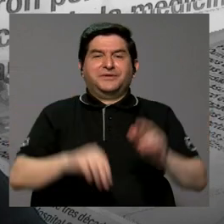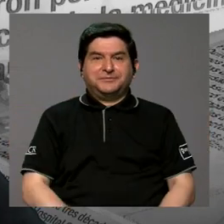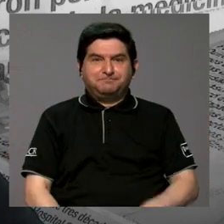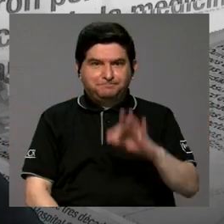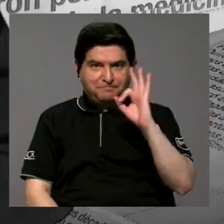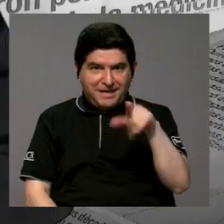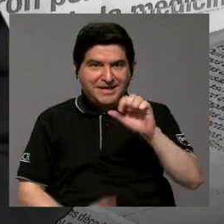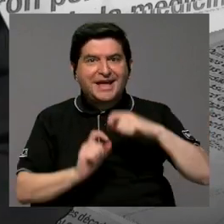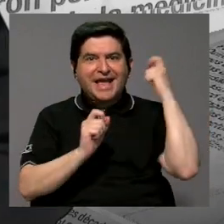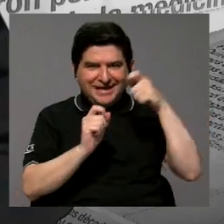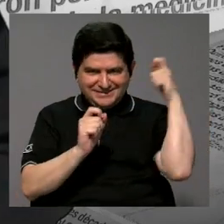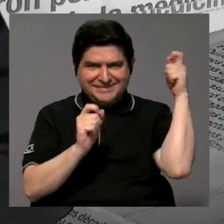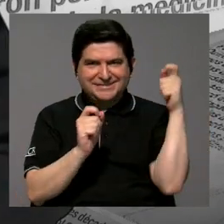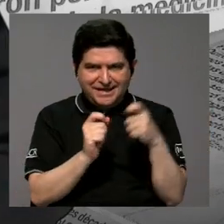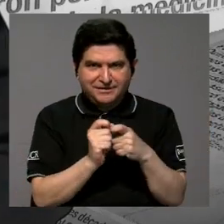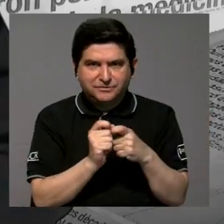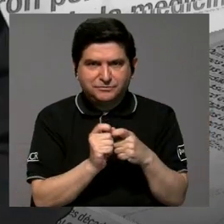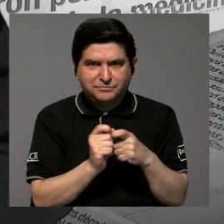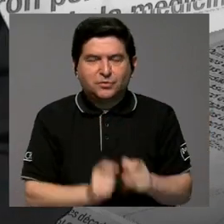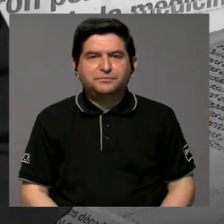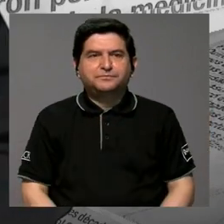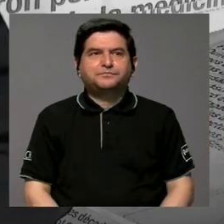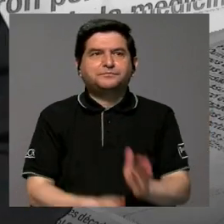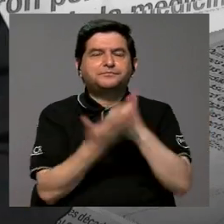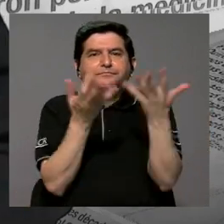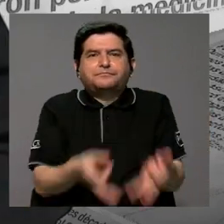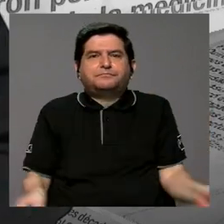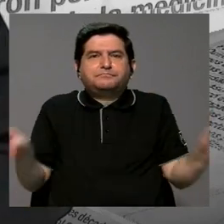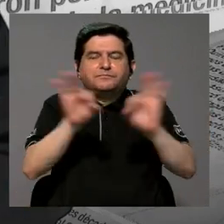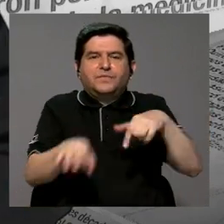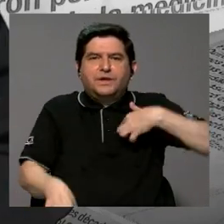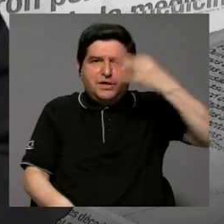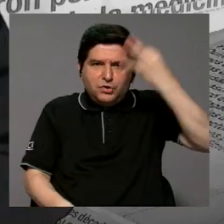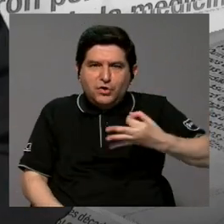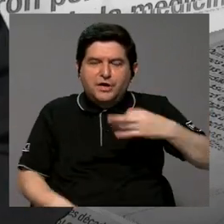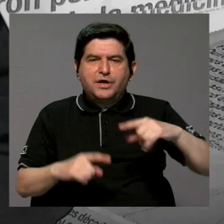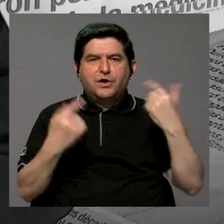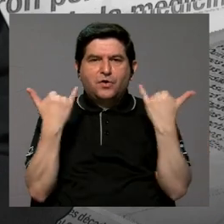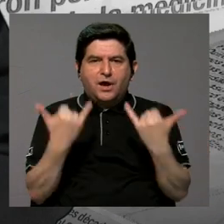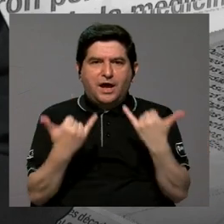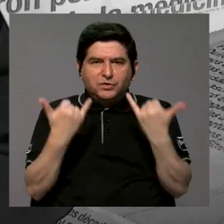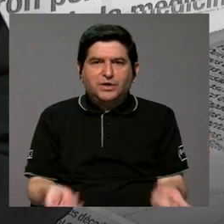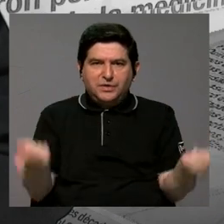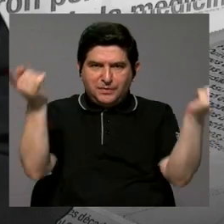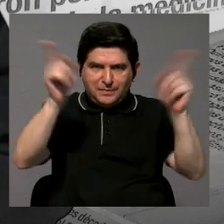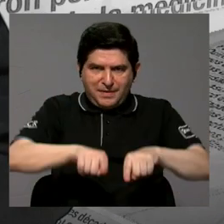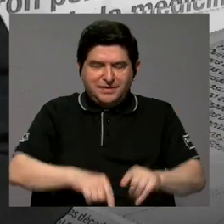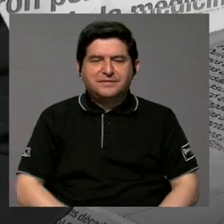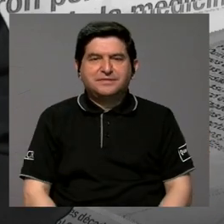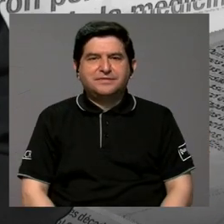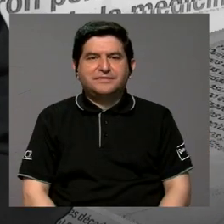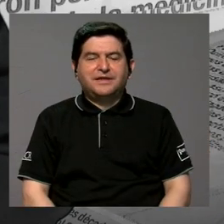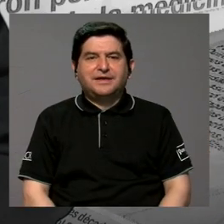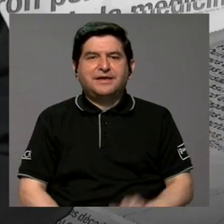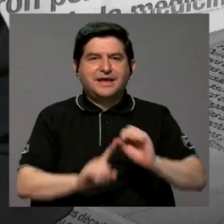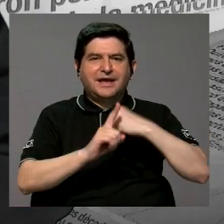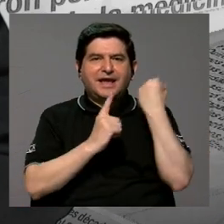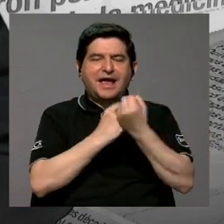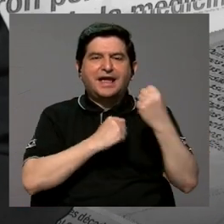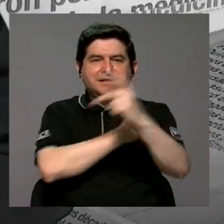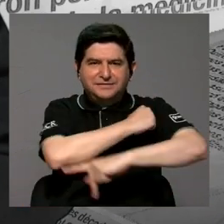Bueno, eso es precisamente un aspecto fundamental que yo creo que está sucediendo hoy. En el Estado de la Nación,